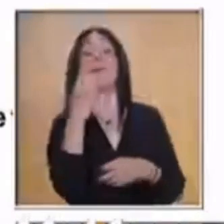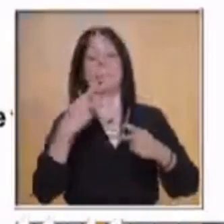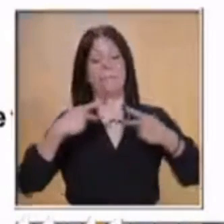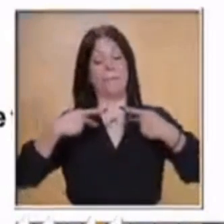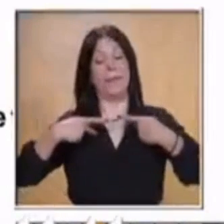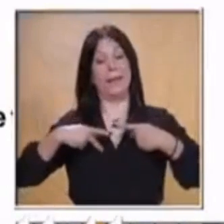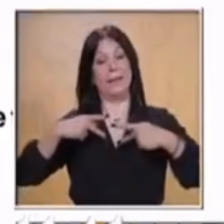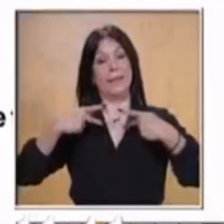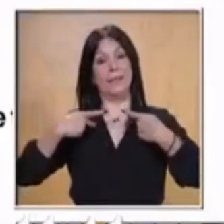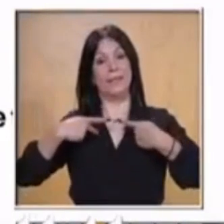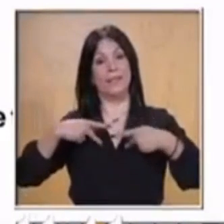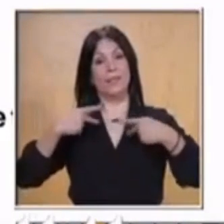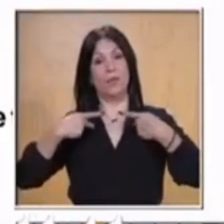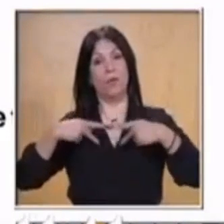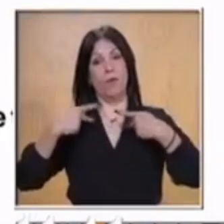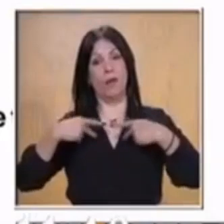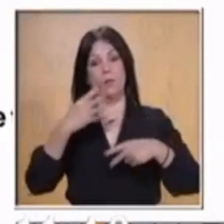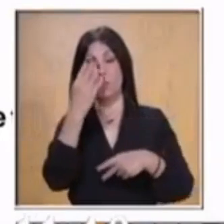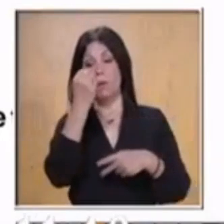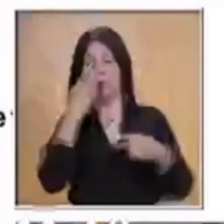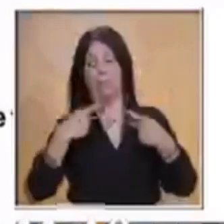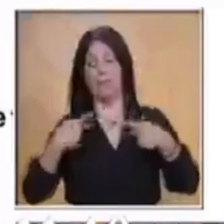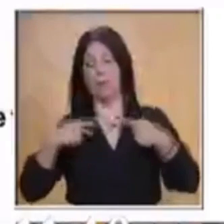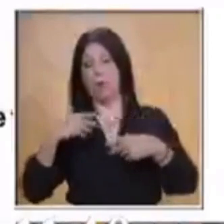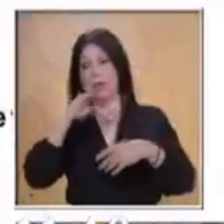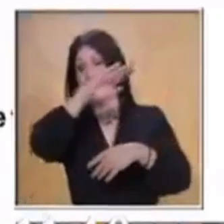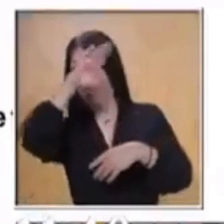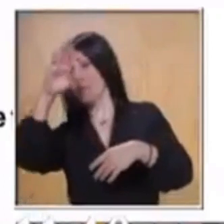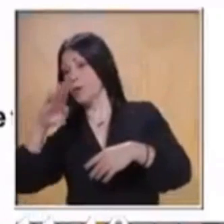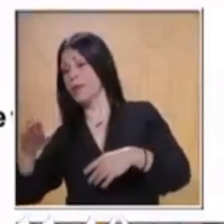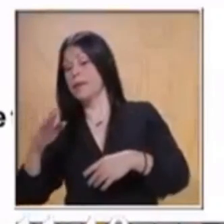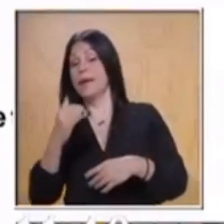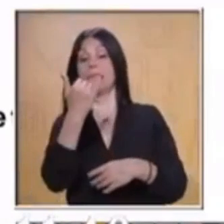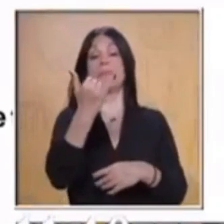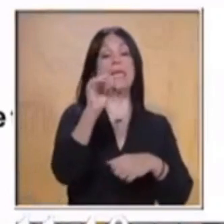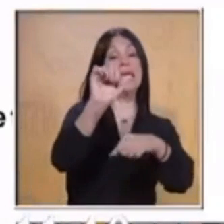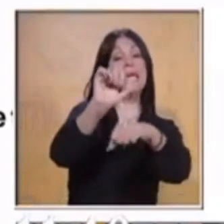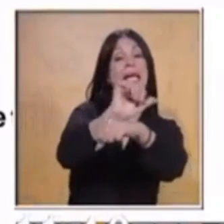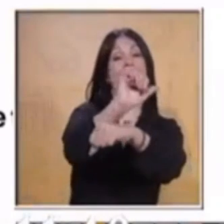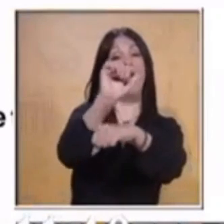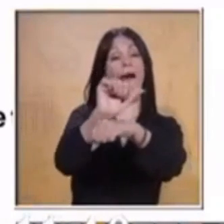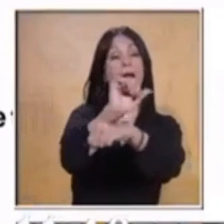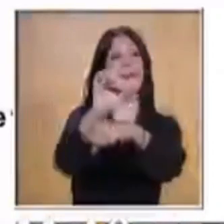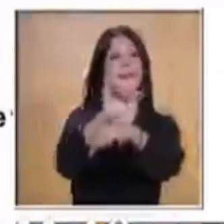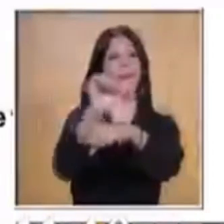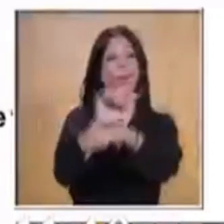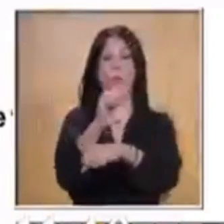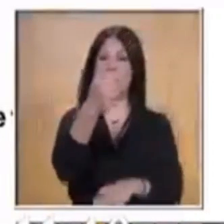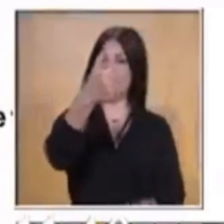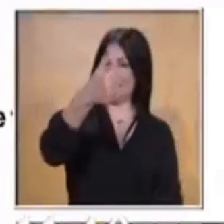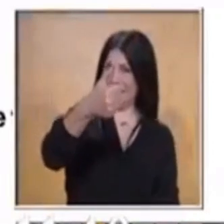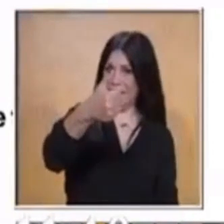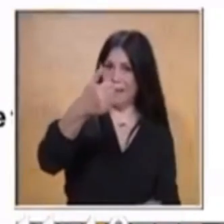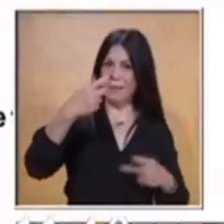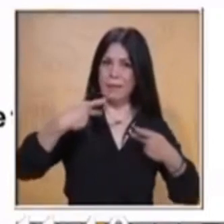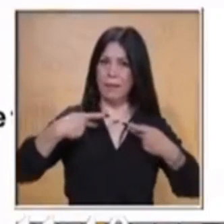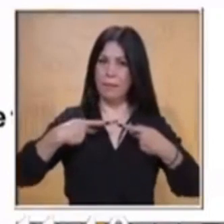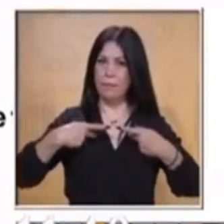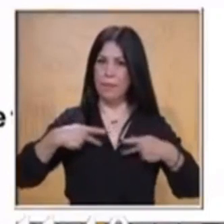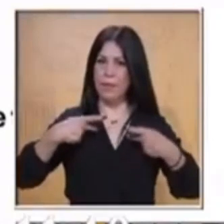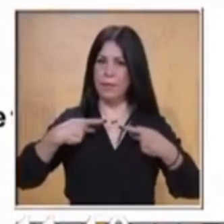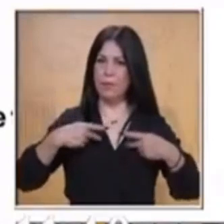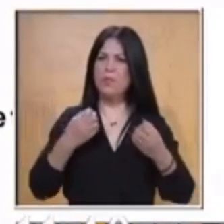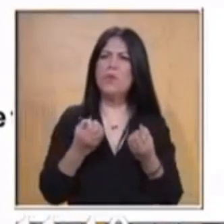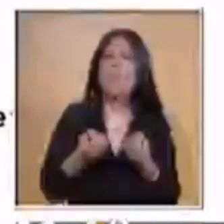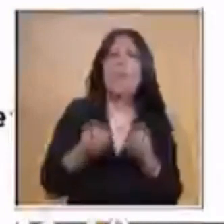incluyen el conductor. Muy bien, nos vamos a apoyar en las siguientes imágenes para resolver la situación que hay